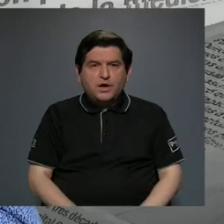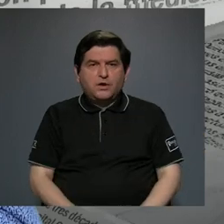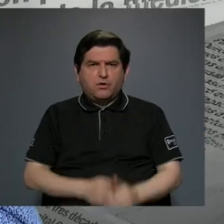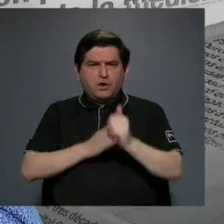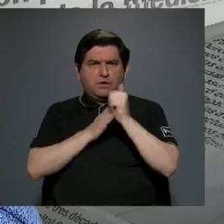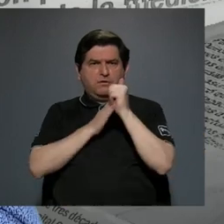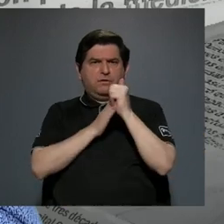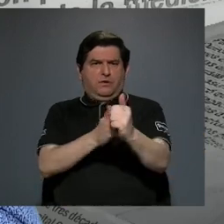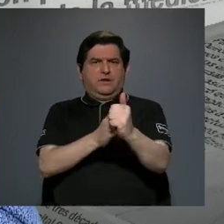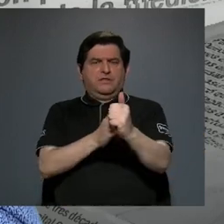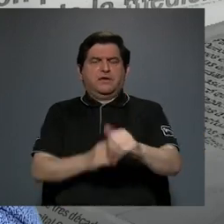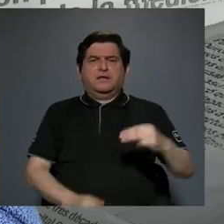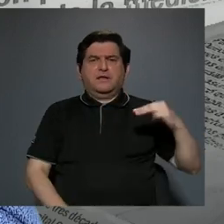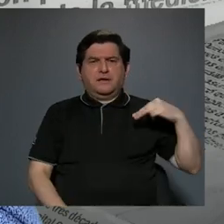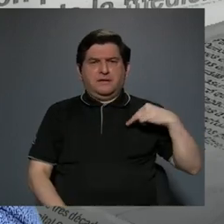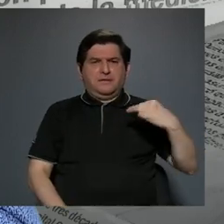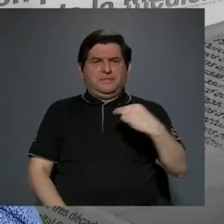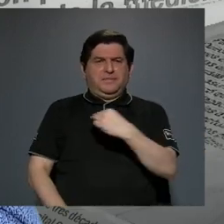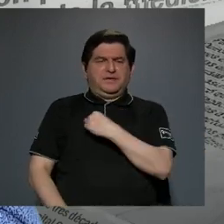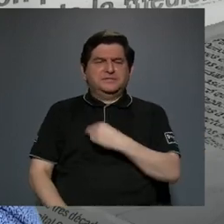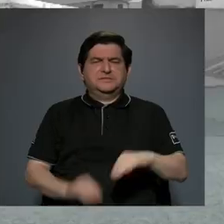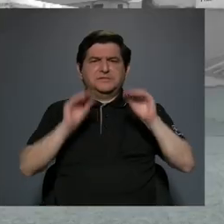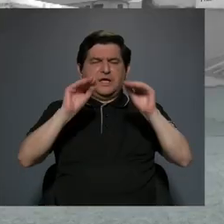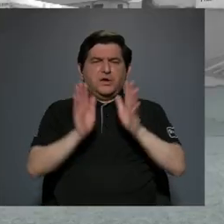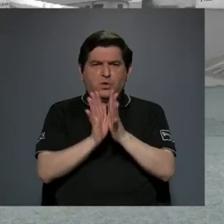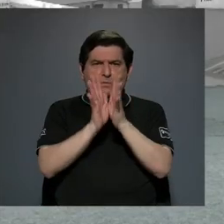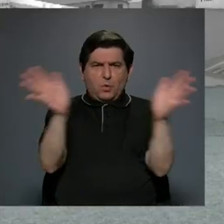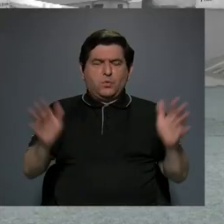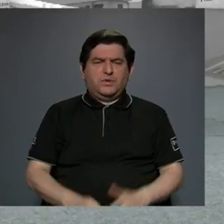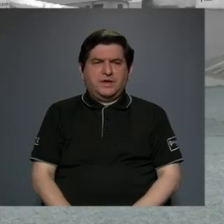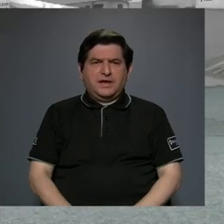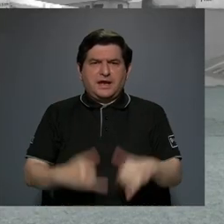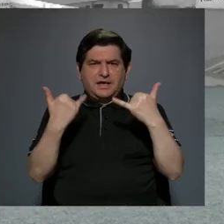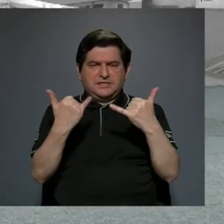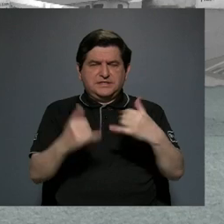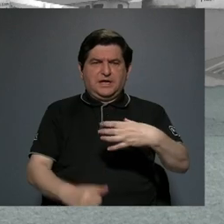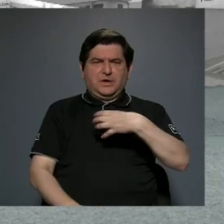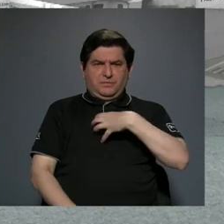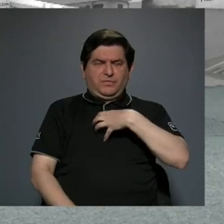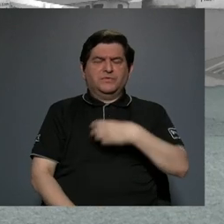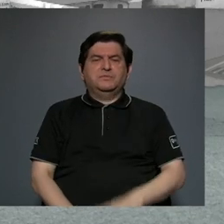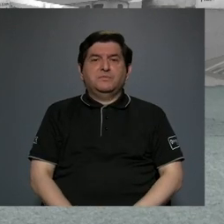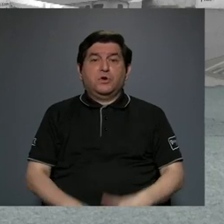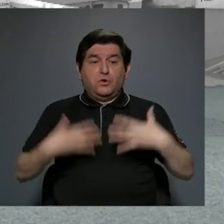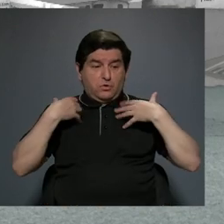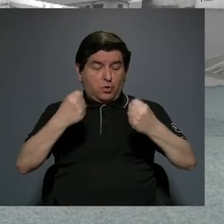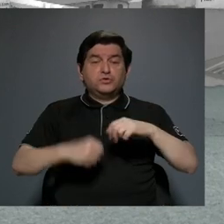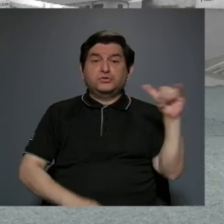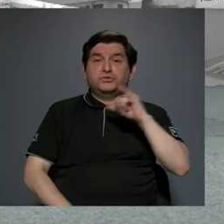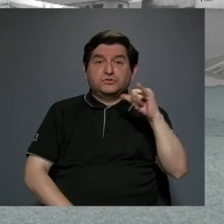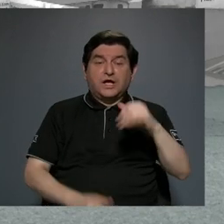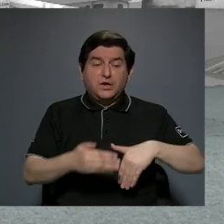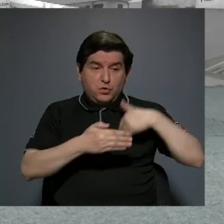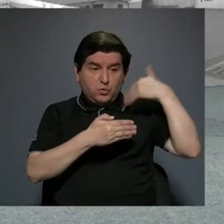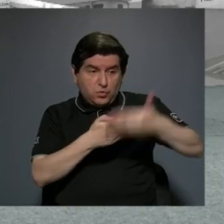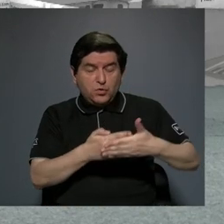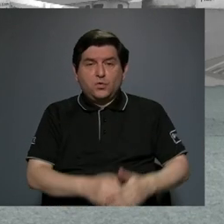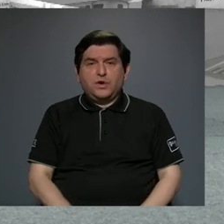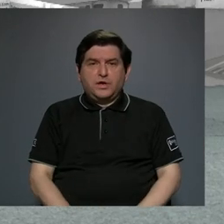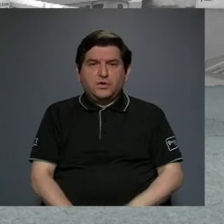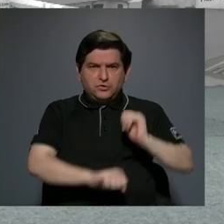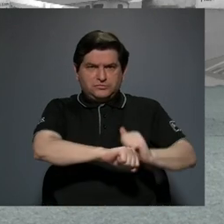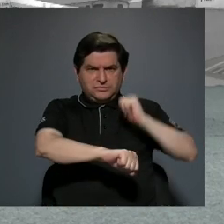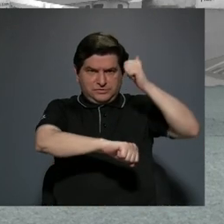por el Ministerio de Educación Pública. Digamos, es nacionalizado. La salud, lo mismo. Luego pasa a ser